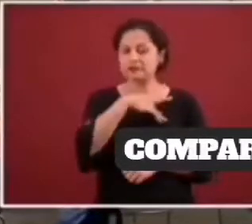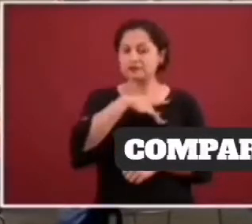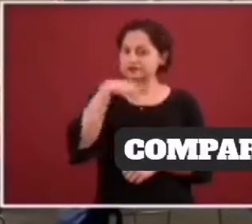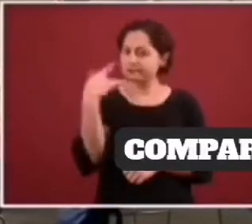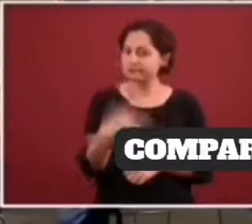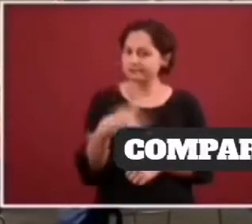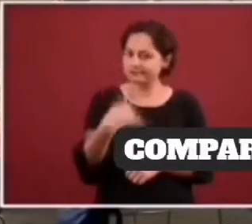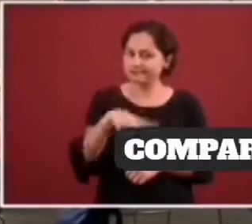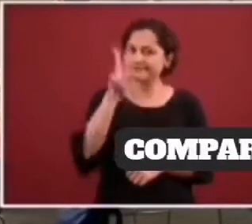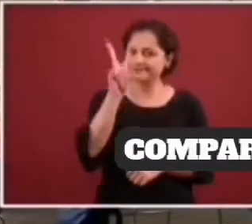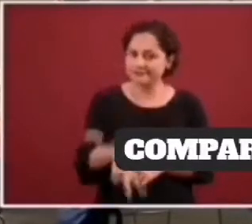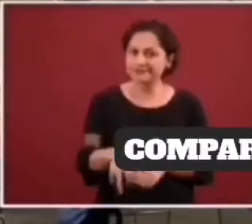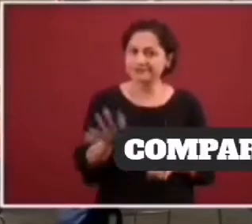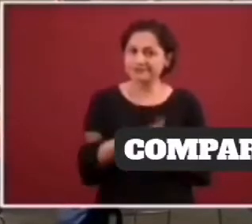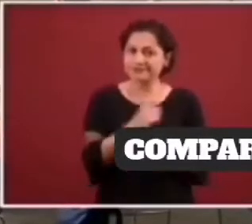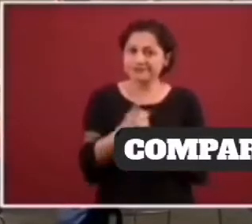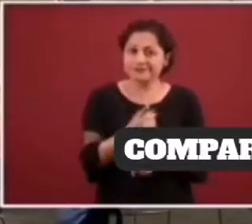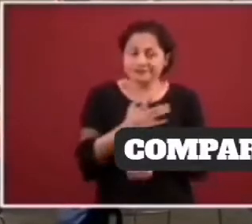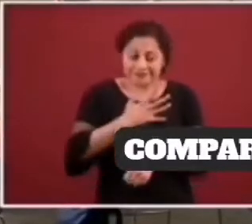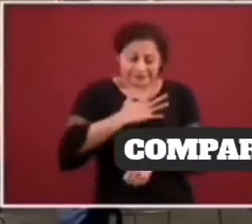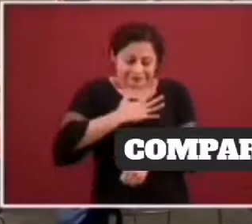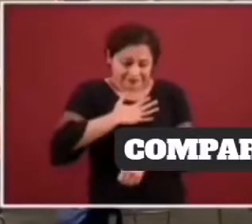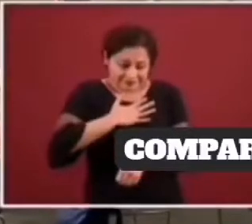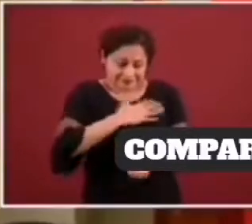le pasa a tu gente,